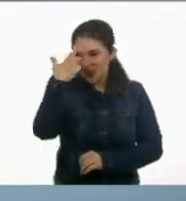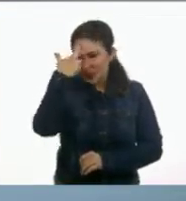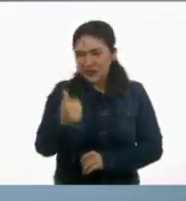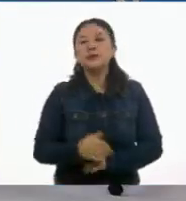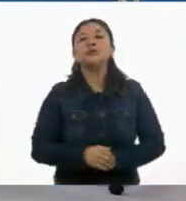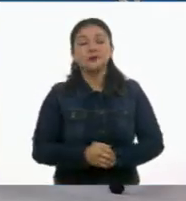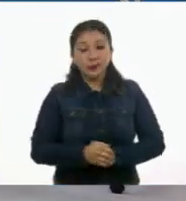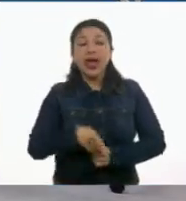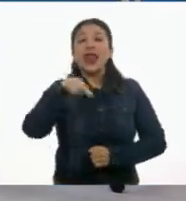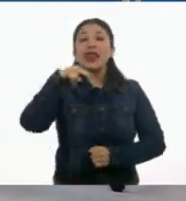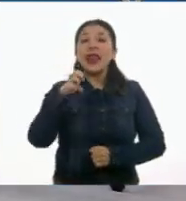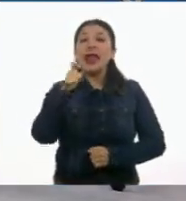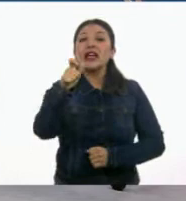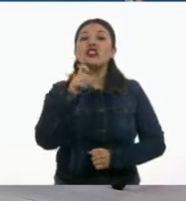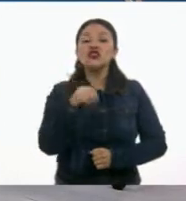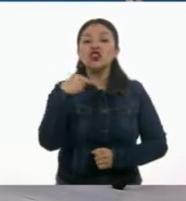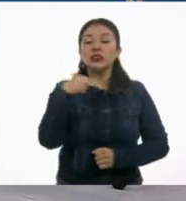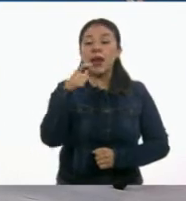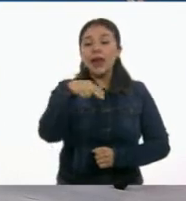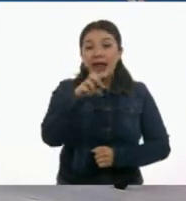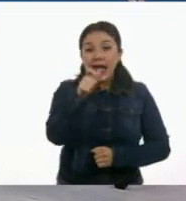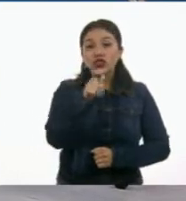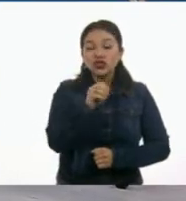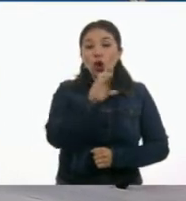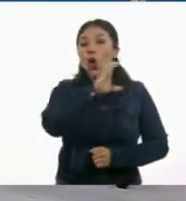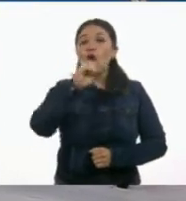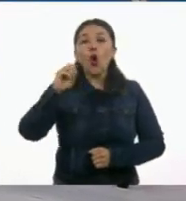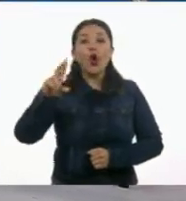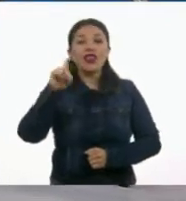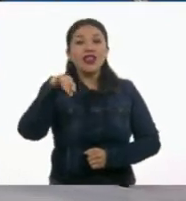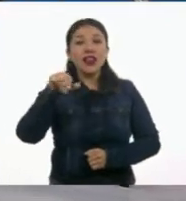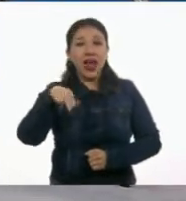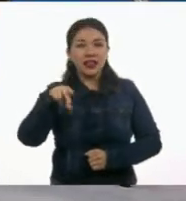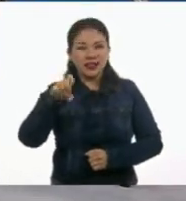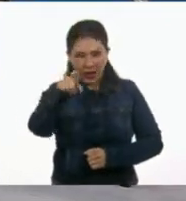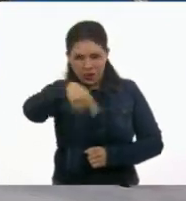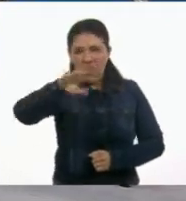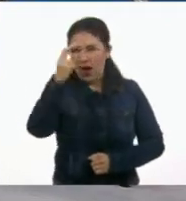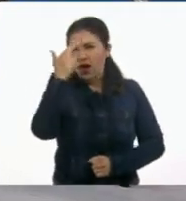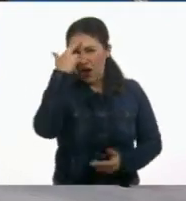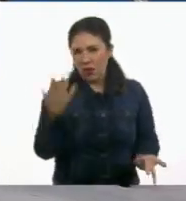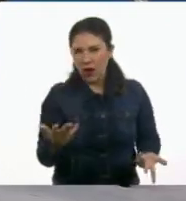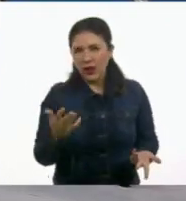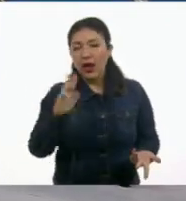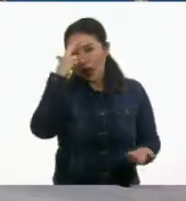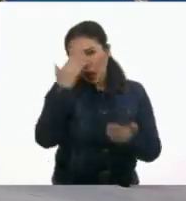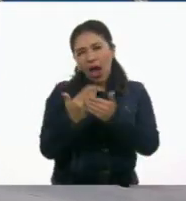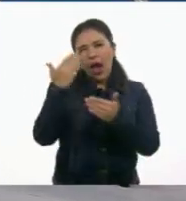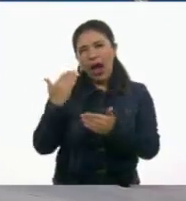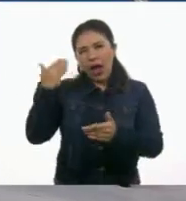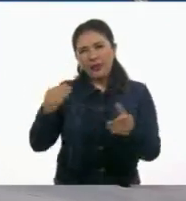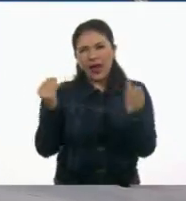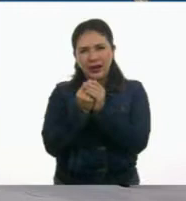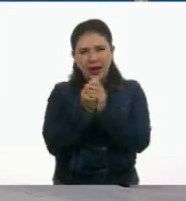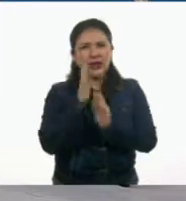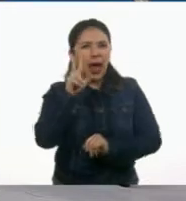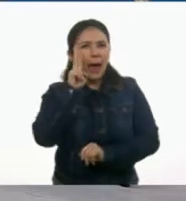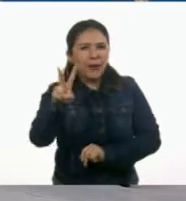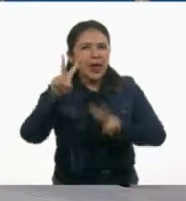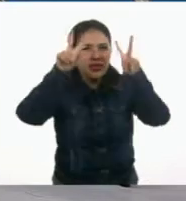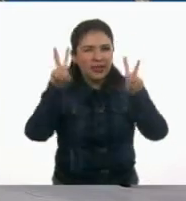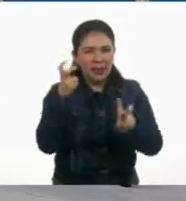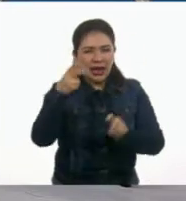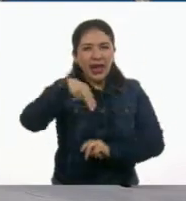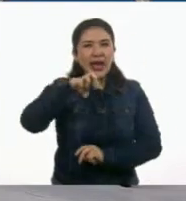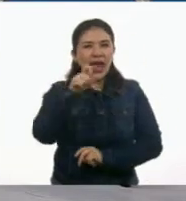Es un nexo coordinante. En casa pudieron acordarse, me imagino. Recuerden que en clases anteriores ya vimos este tipo de